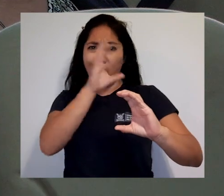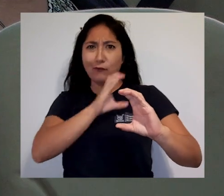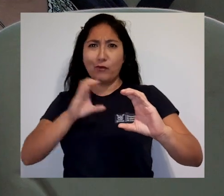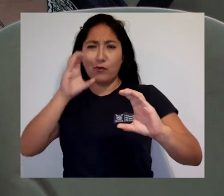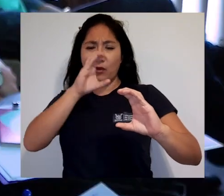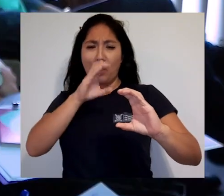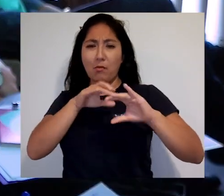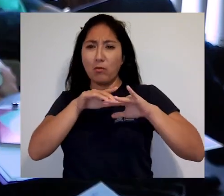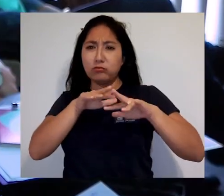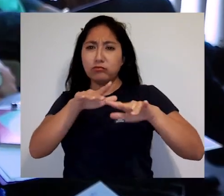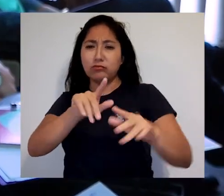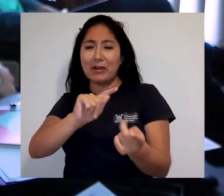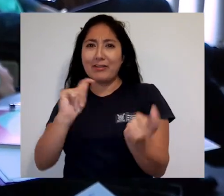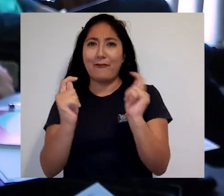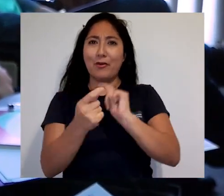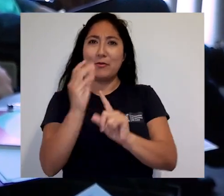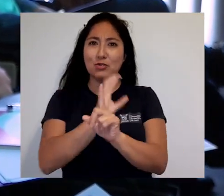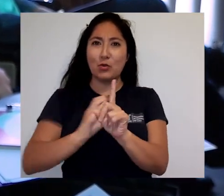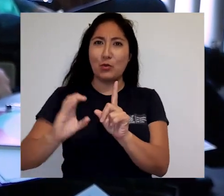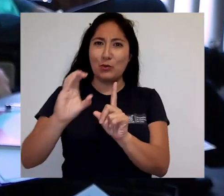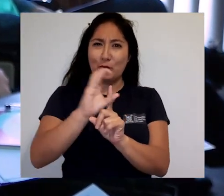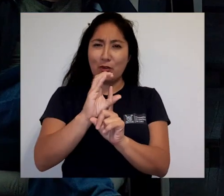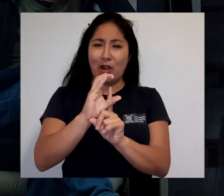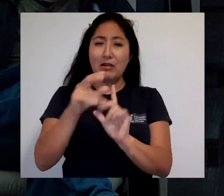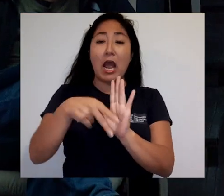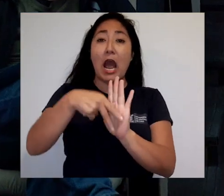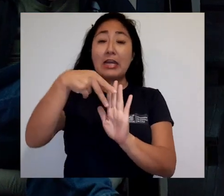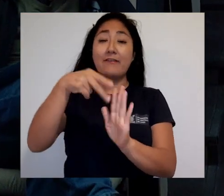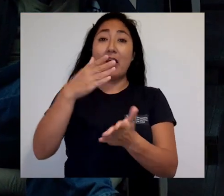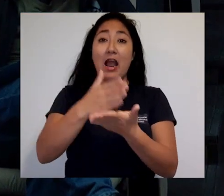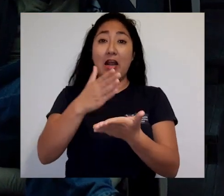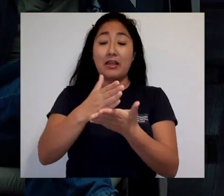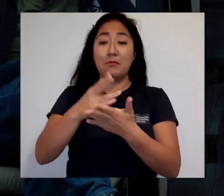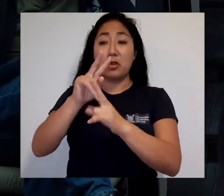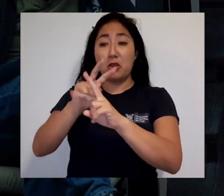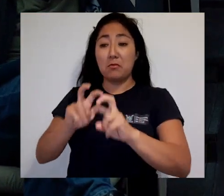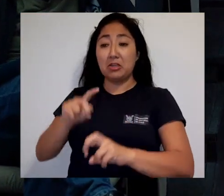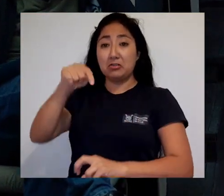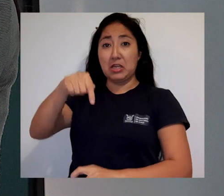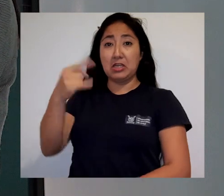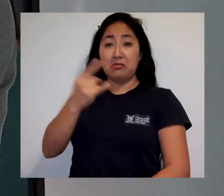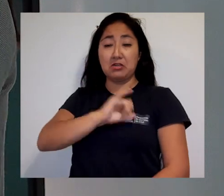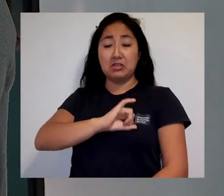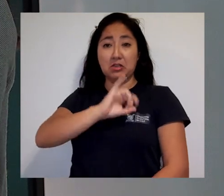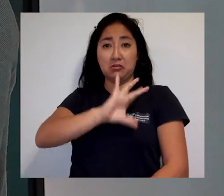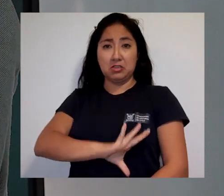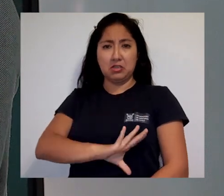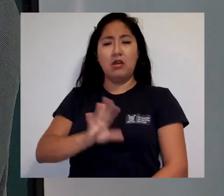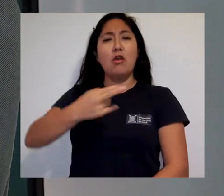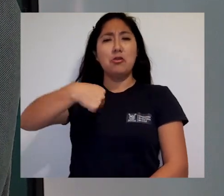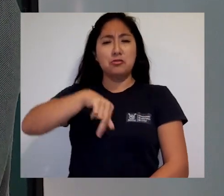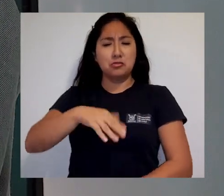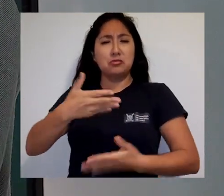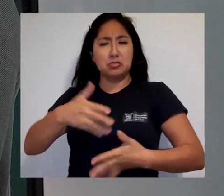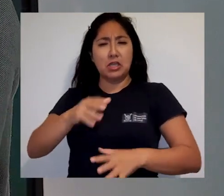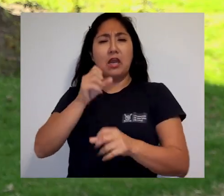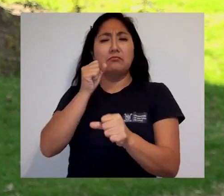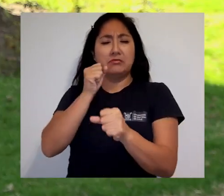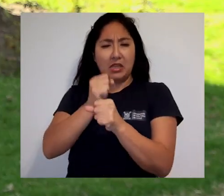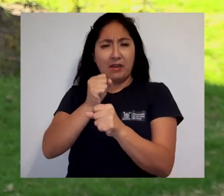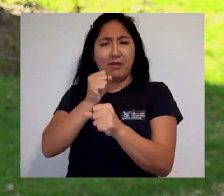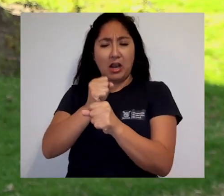busca es influir en la transformación cultural a nivel académico e investigación en la Universidad de Santiago. Vamos a trabajar